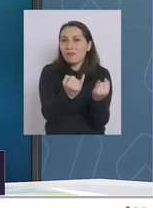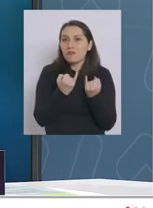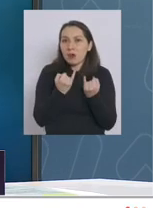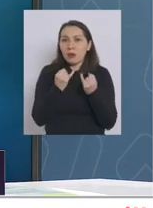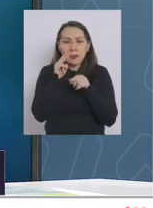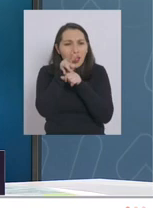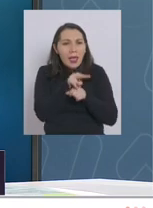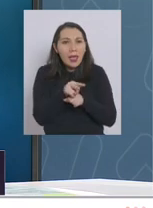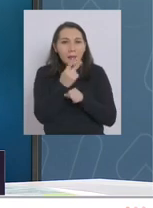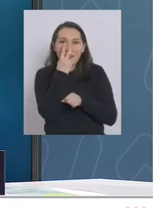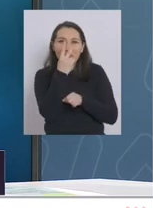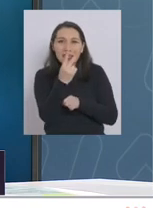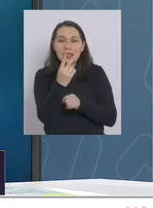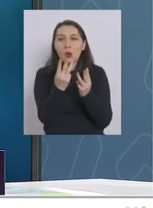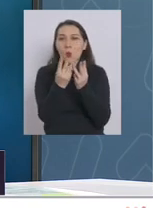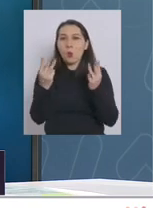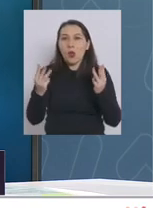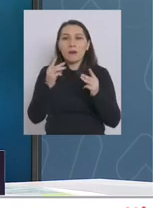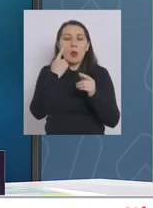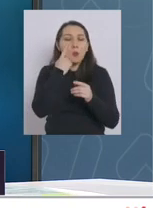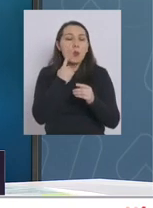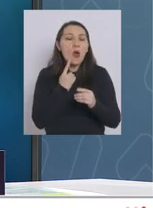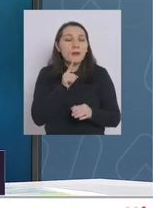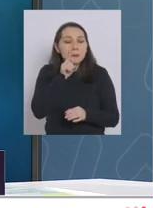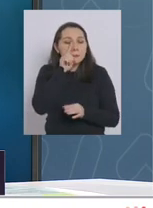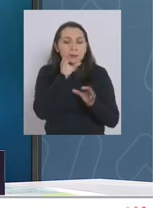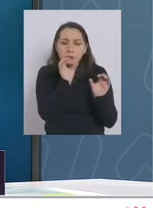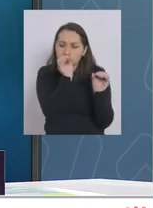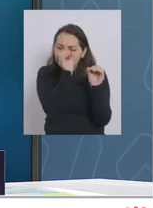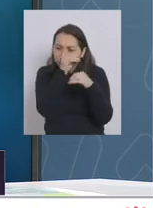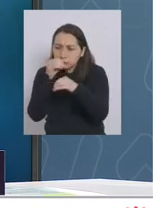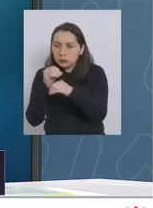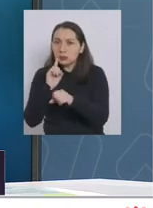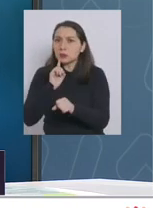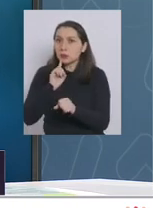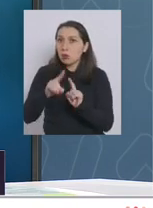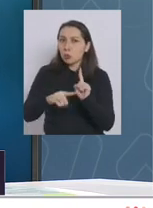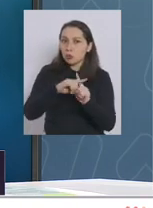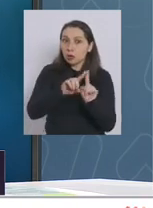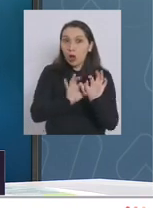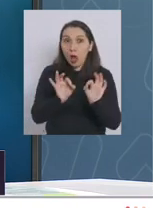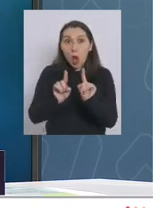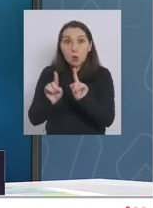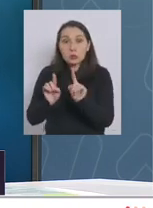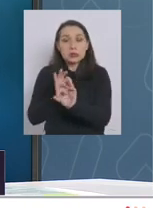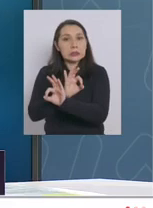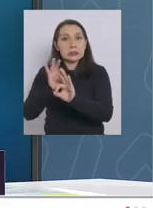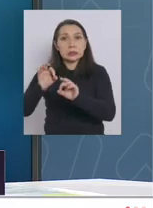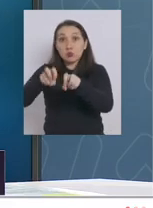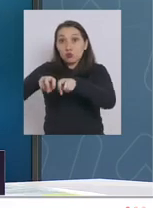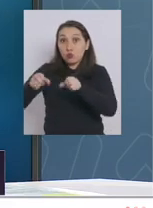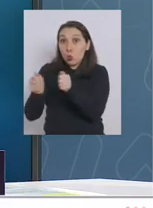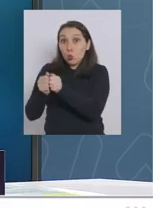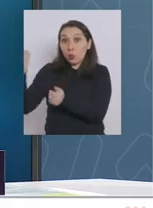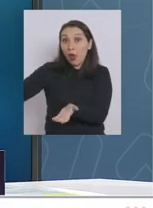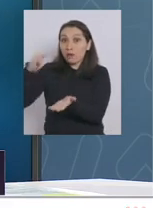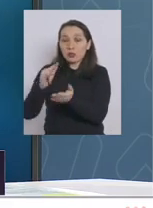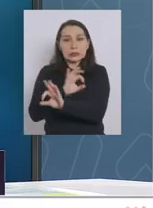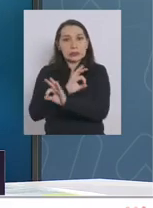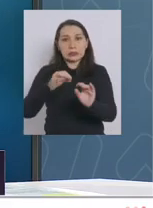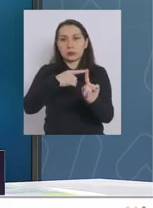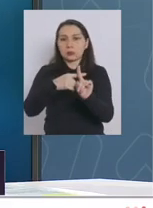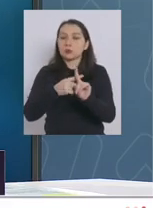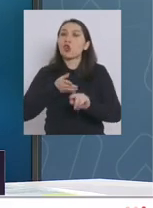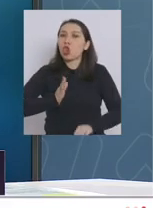datos de EpiVigila de la Plataforma Nacional de Tome de Muestra para ver si es que habían resultado positivo y ninguno está positivo, la investigación